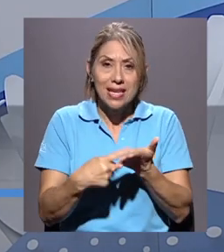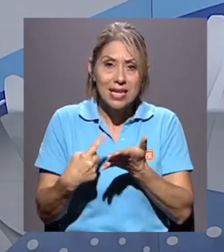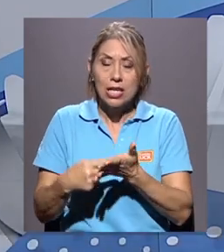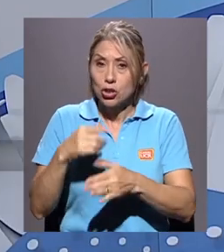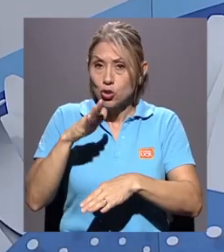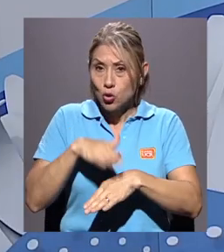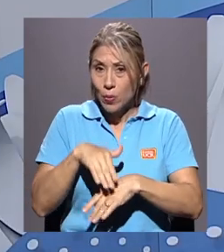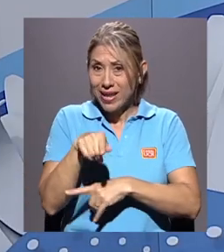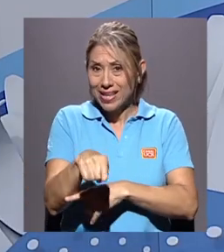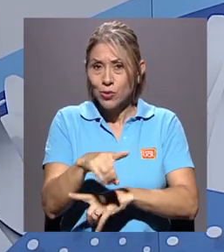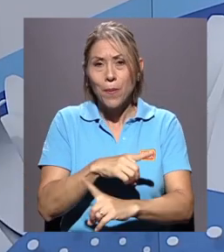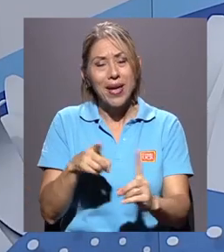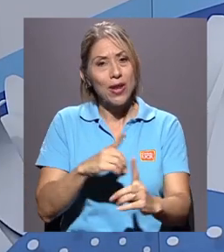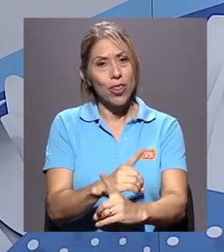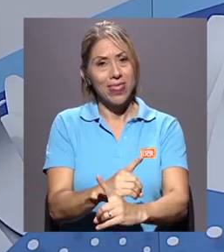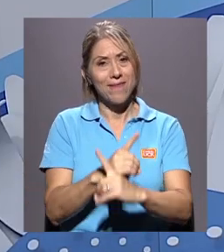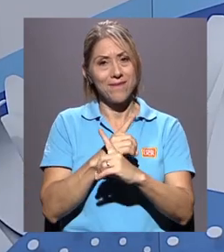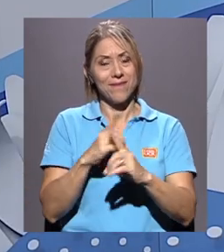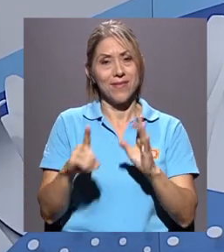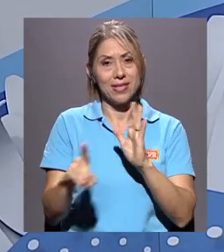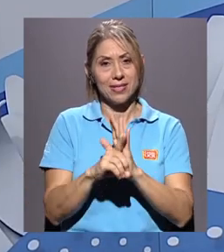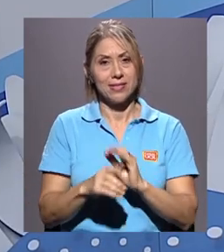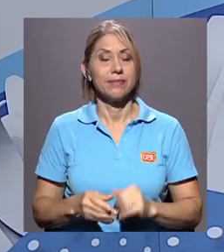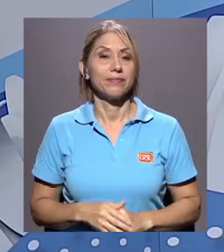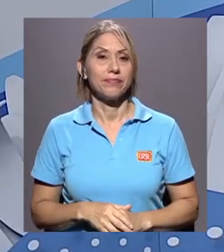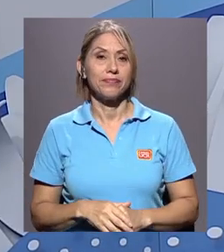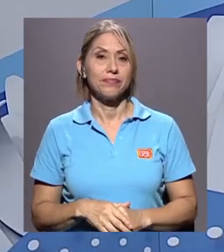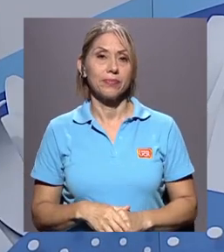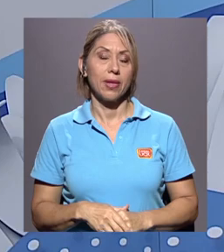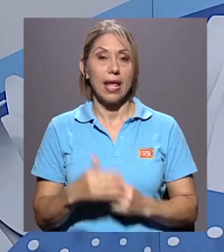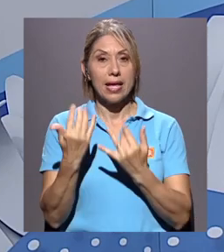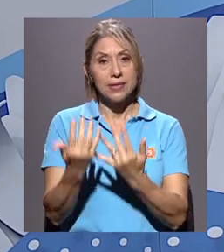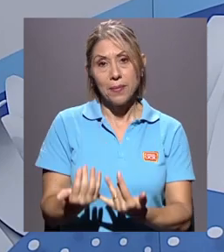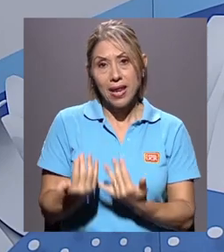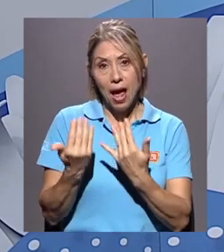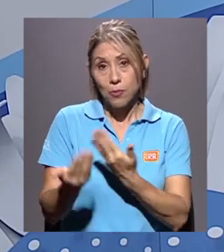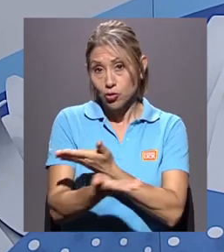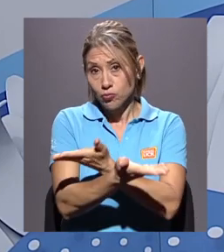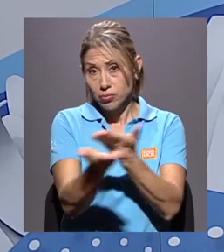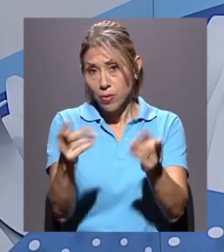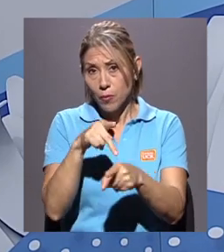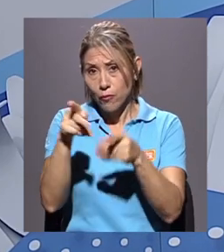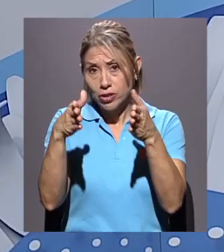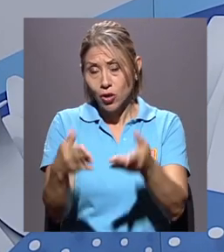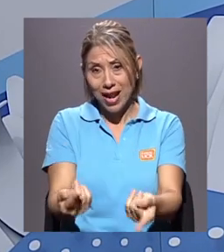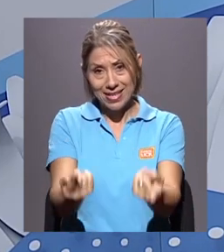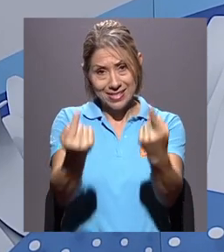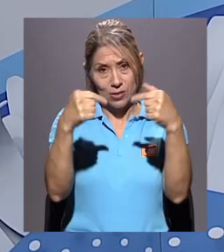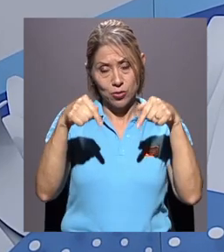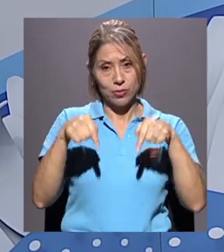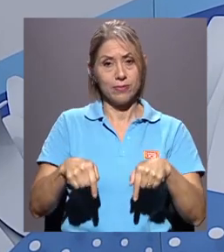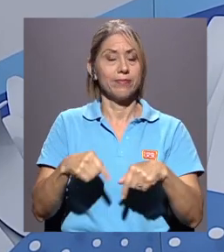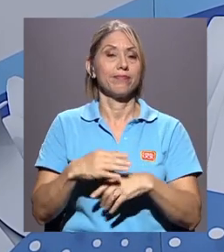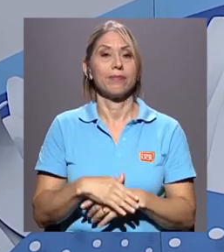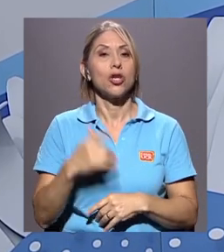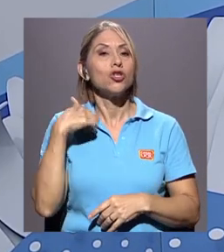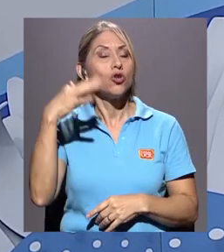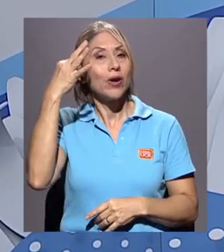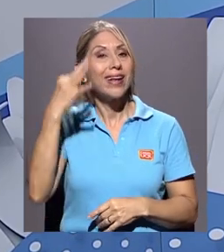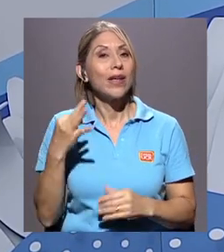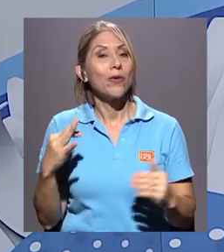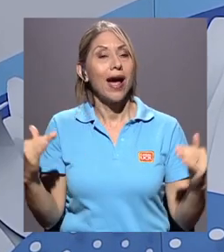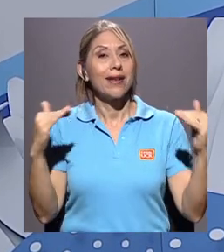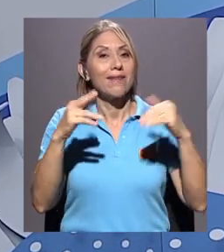pero sobre todo defensa de derechos, ¿verdad? Entonces, esperamos que las y los profesionales nos acompañen. Creo que la discusión a nivel